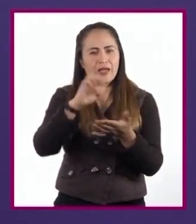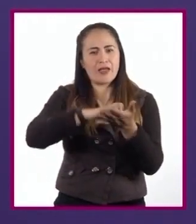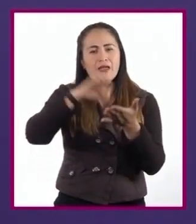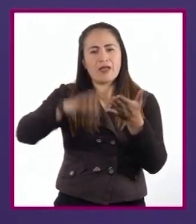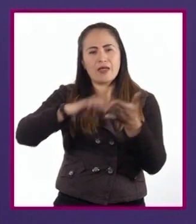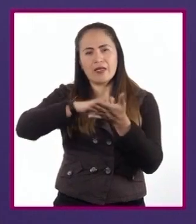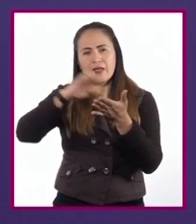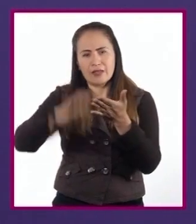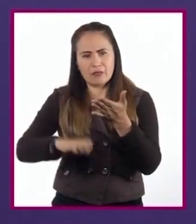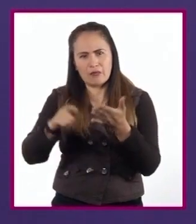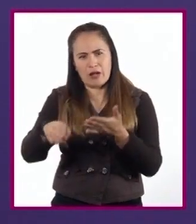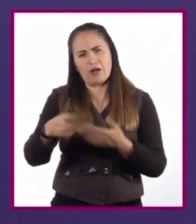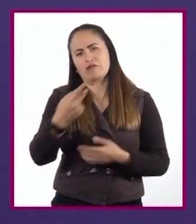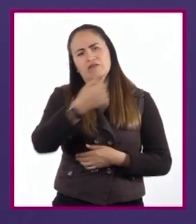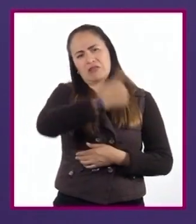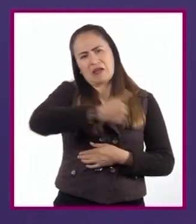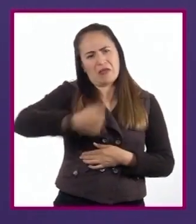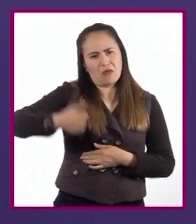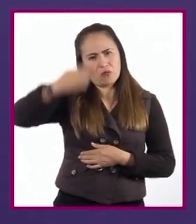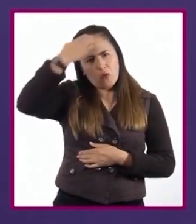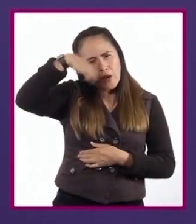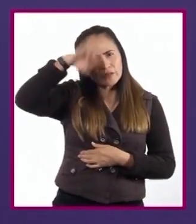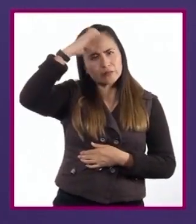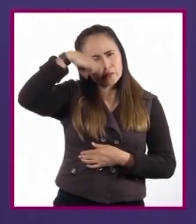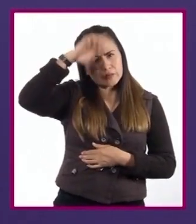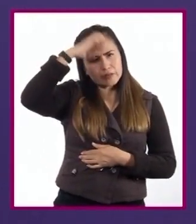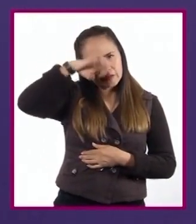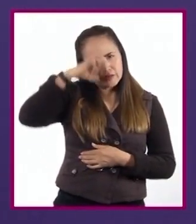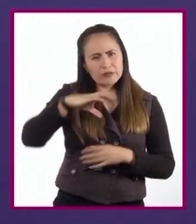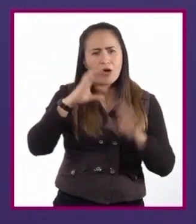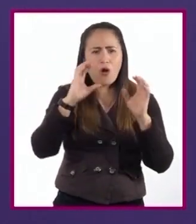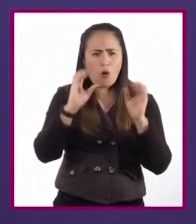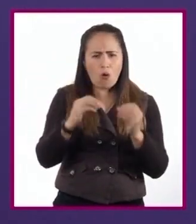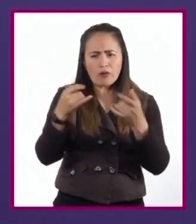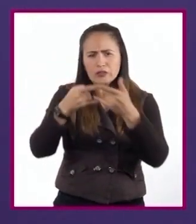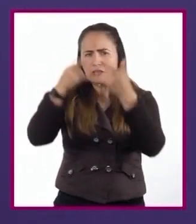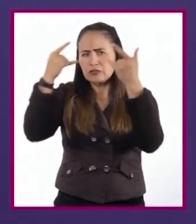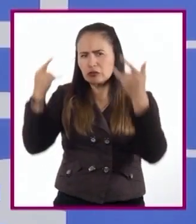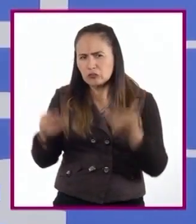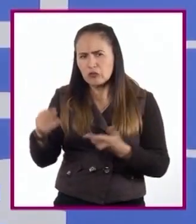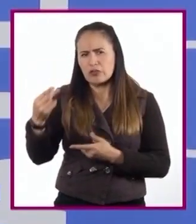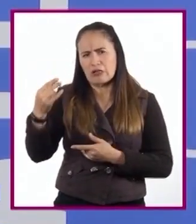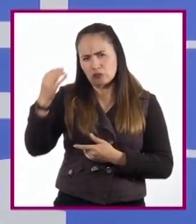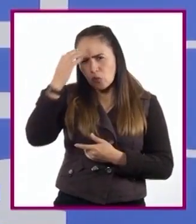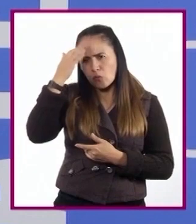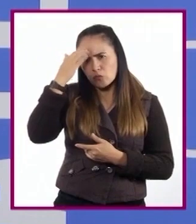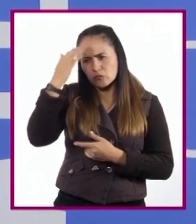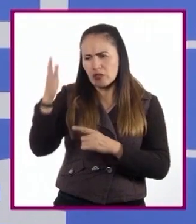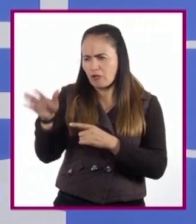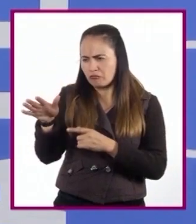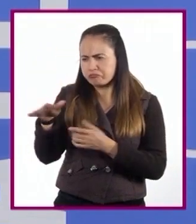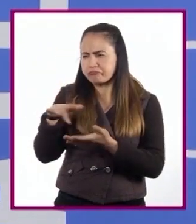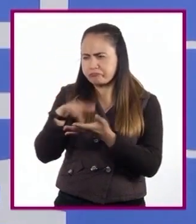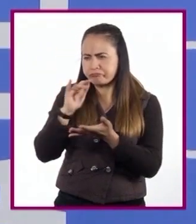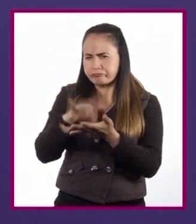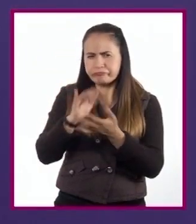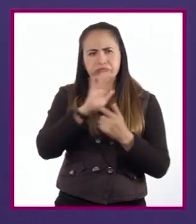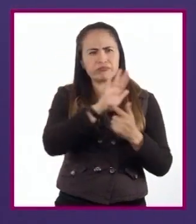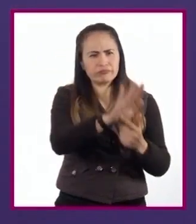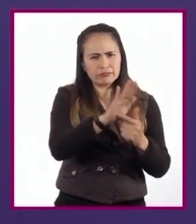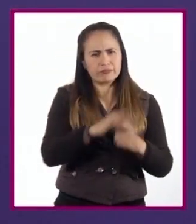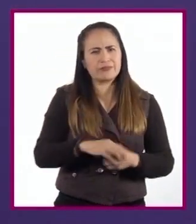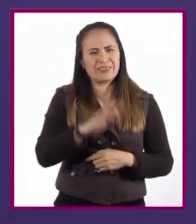basados en nuestra experiencia propia o bien otros testimonios que conozcamos. No hay que olvidar que cualquier